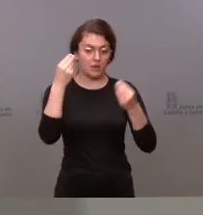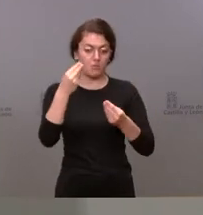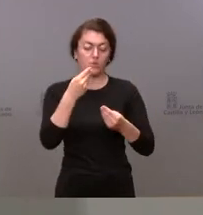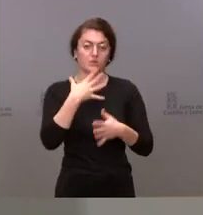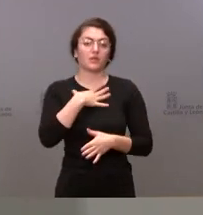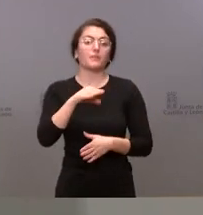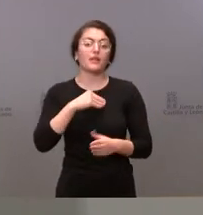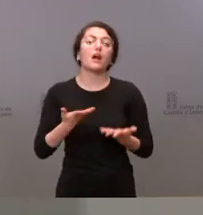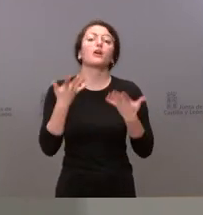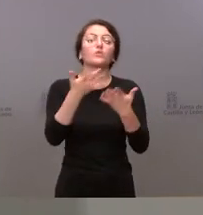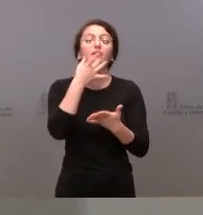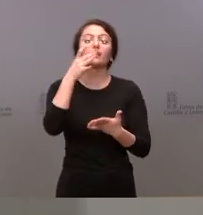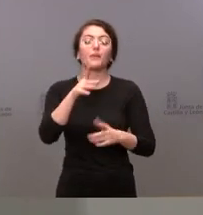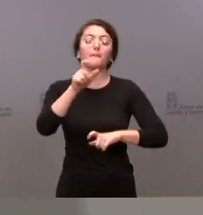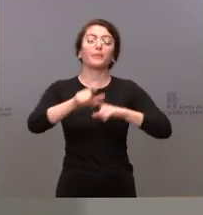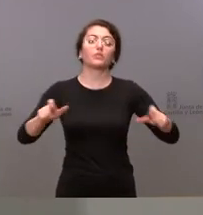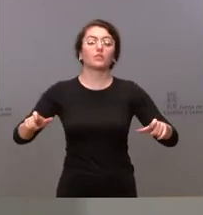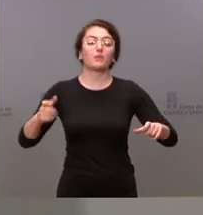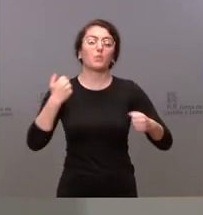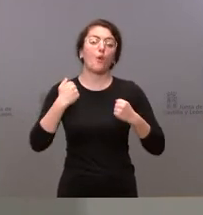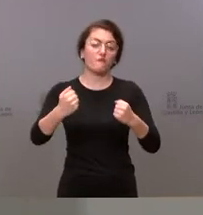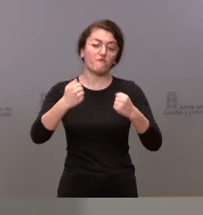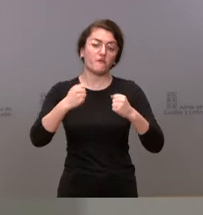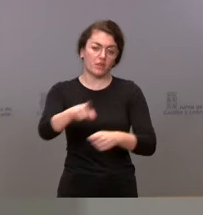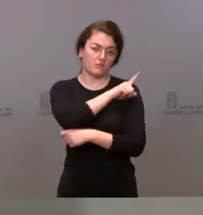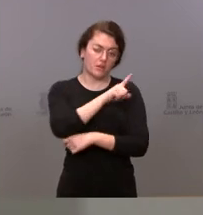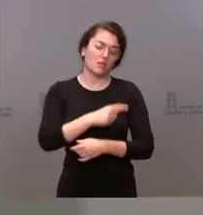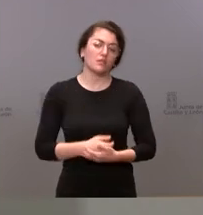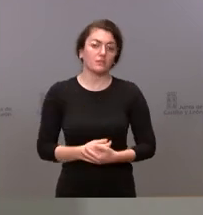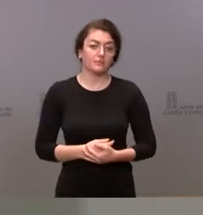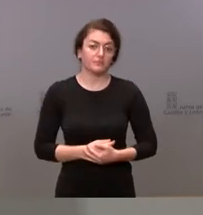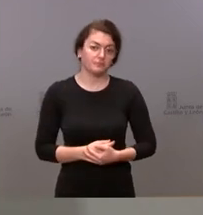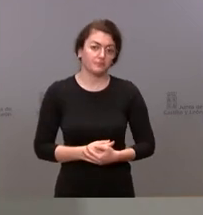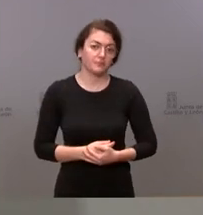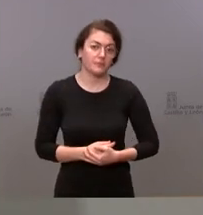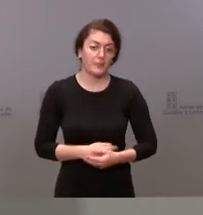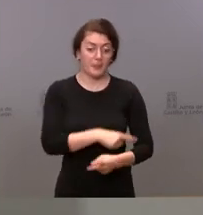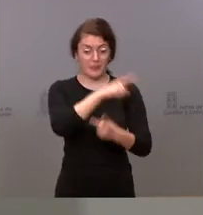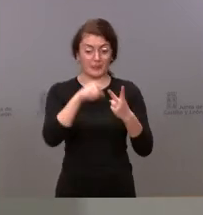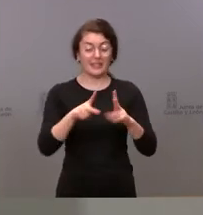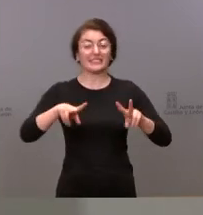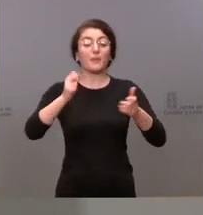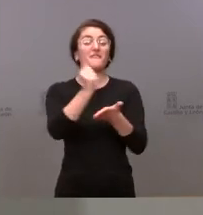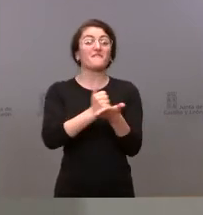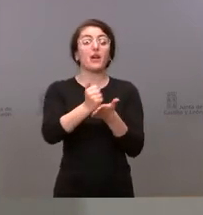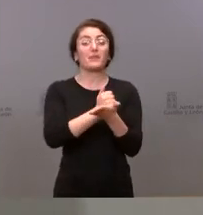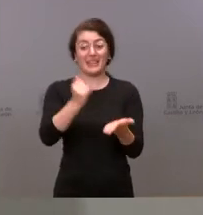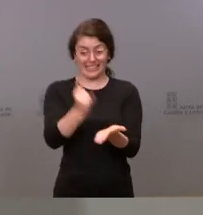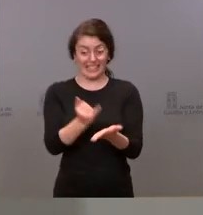esta tarea y es verdad que la segunda cuestión que usted plantea la rotura de los test de antígenos en las farmacias ayer fue